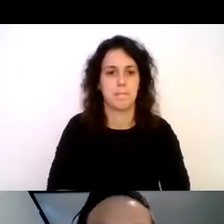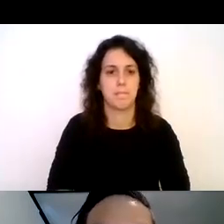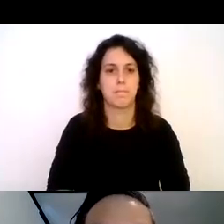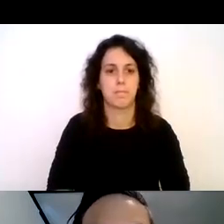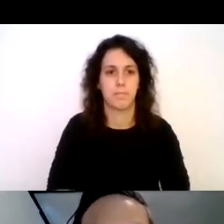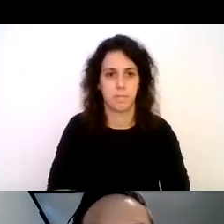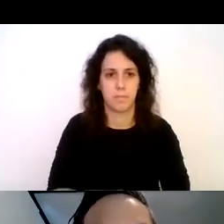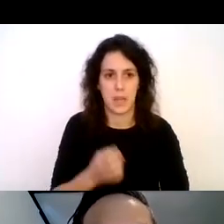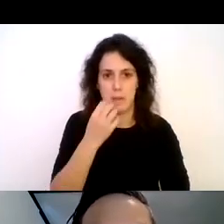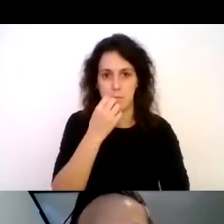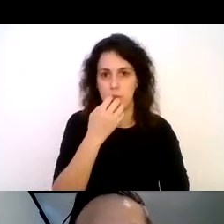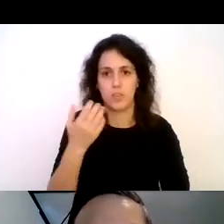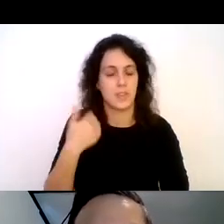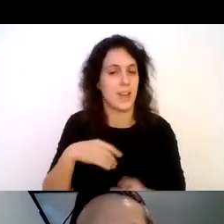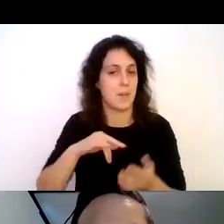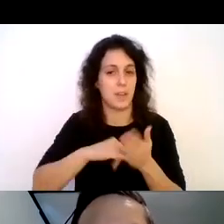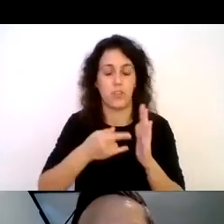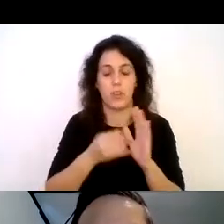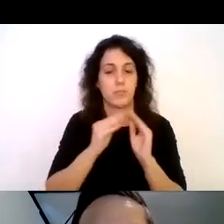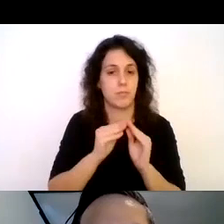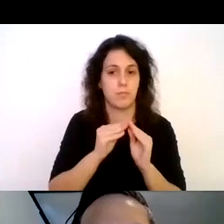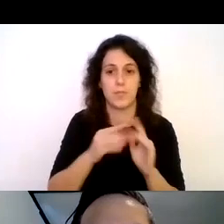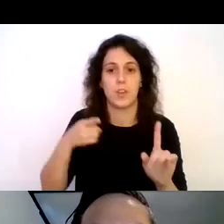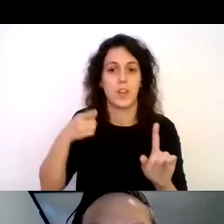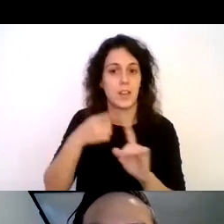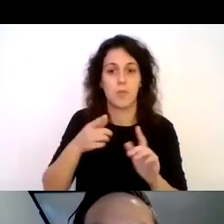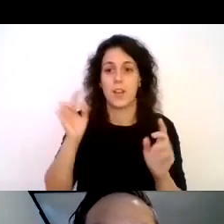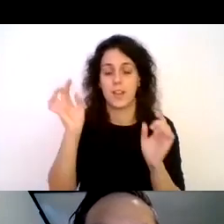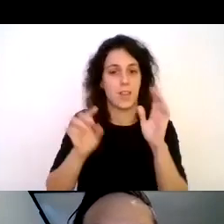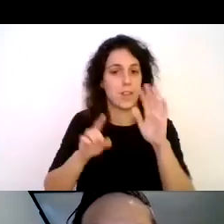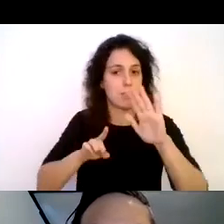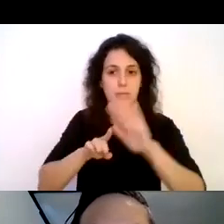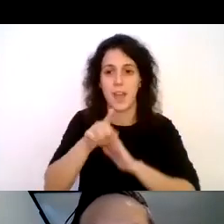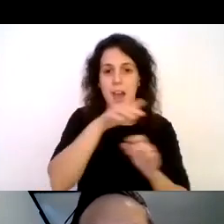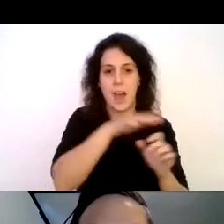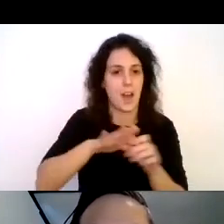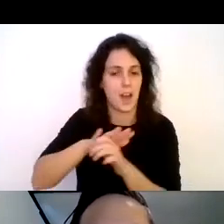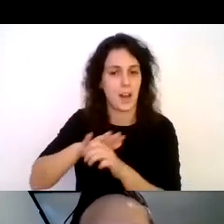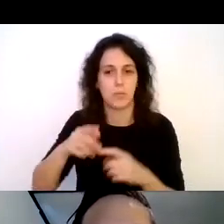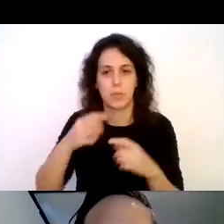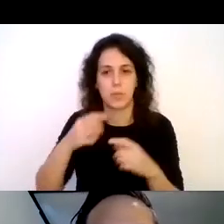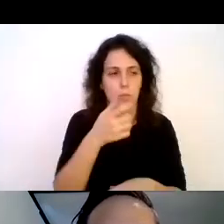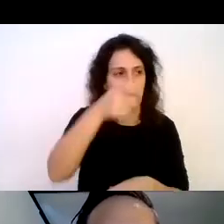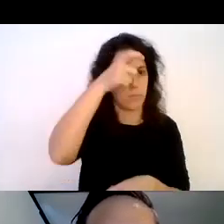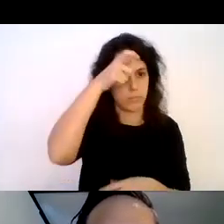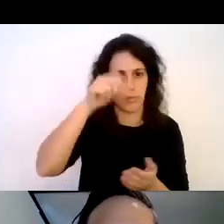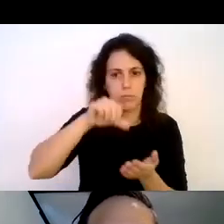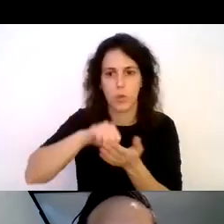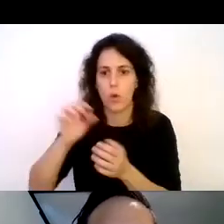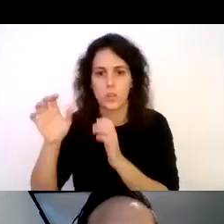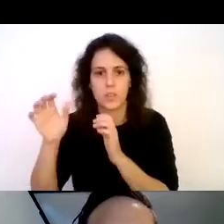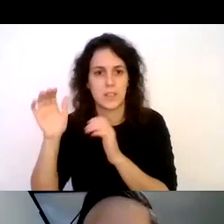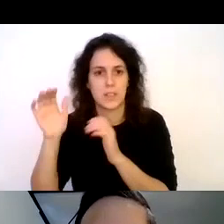Bueno, ya que la metodología creada sirve para desarrollar esta actividad en cualquier área ya sea urbana, rural o silvestre